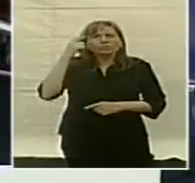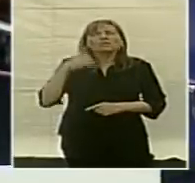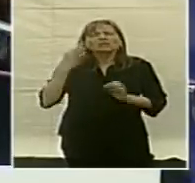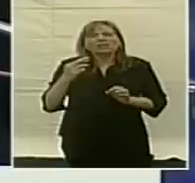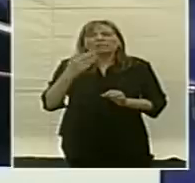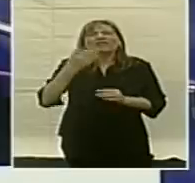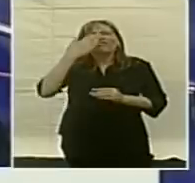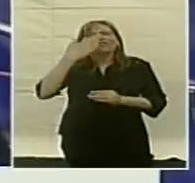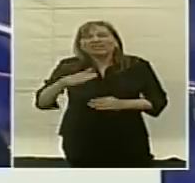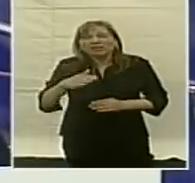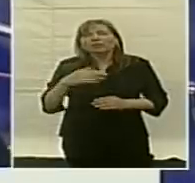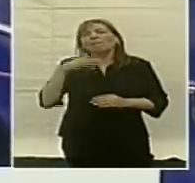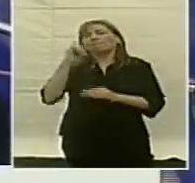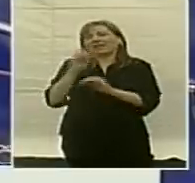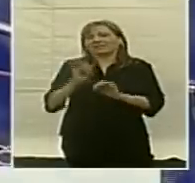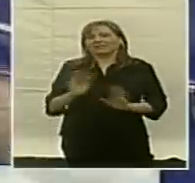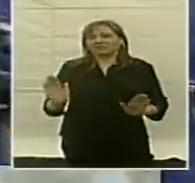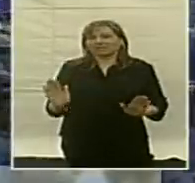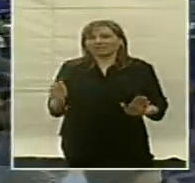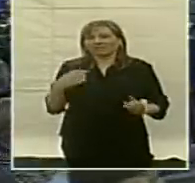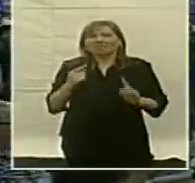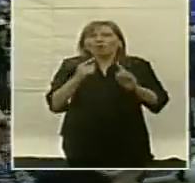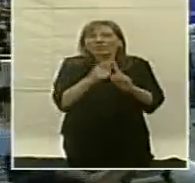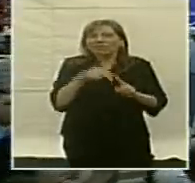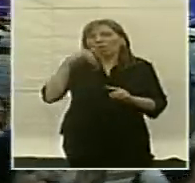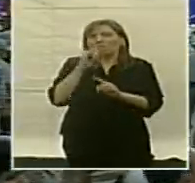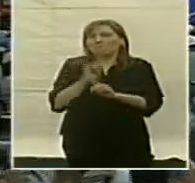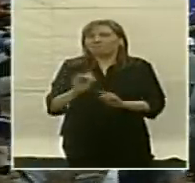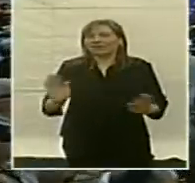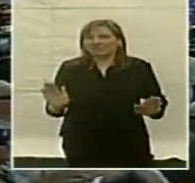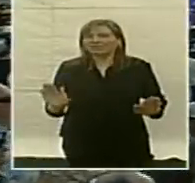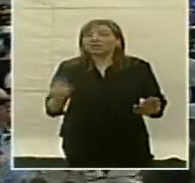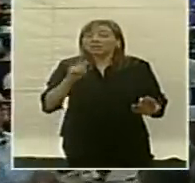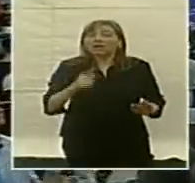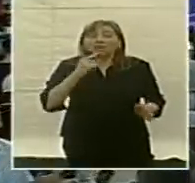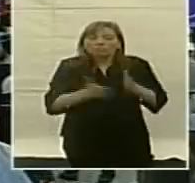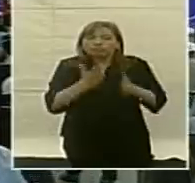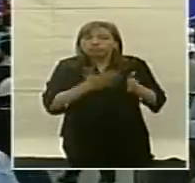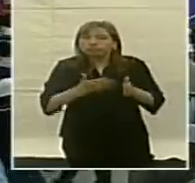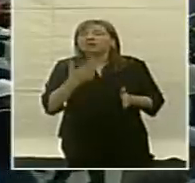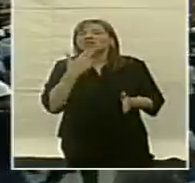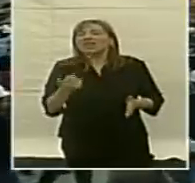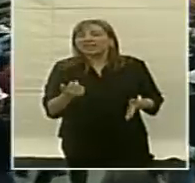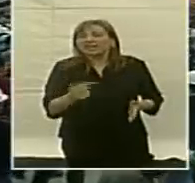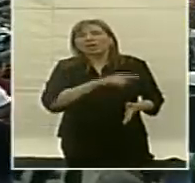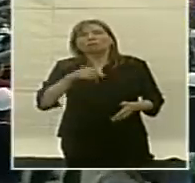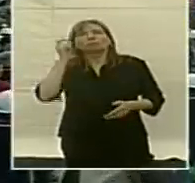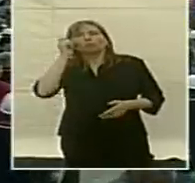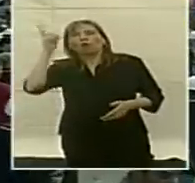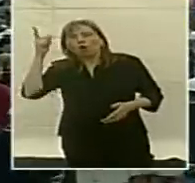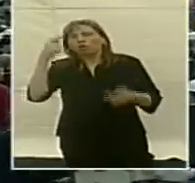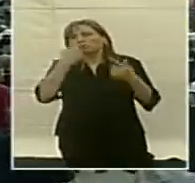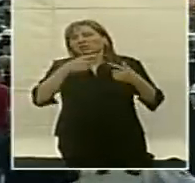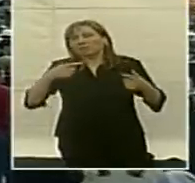pacíficos. Y además también para generar energía, crecimiento y aplicarlo también a